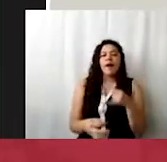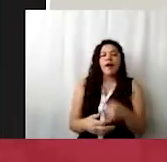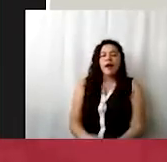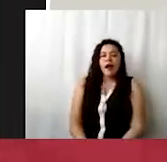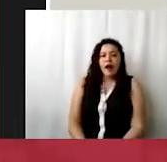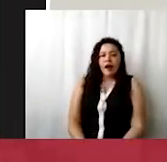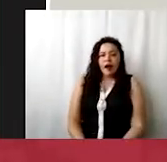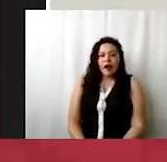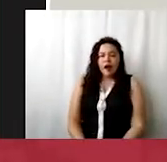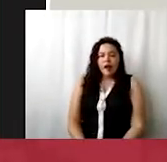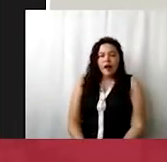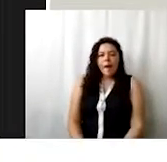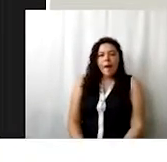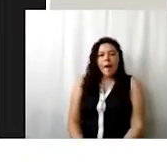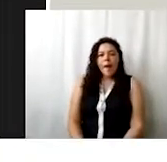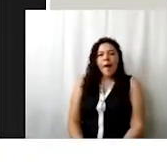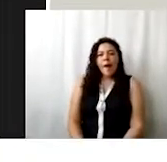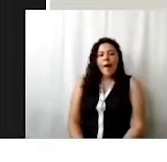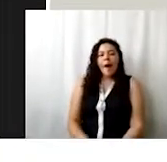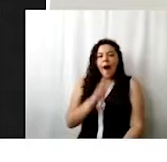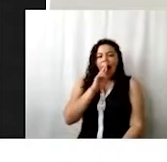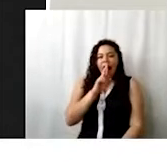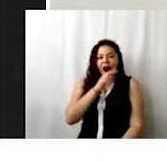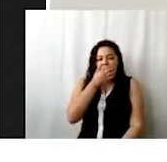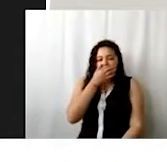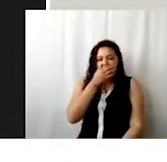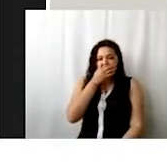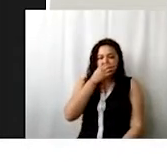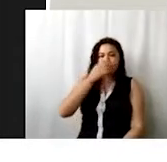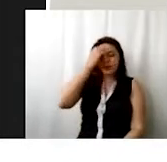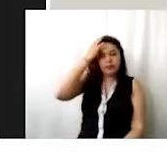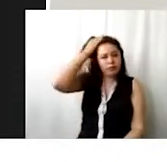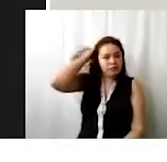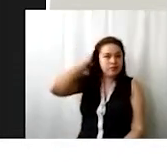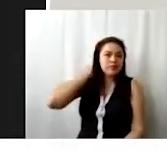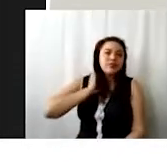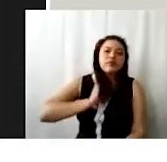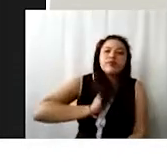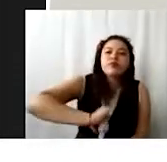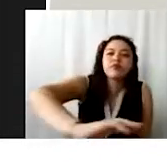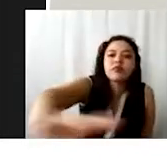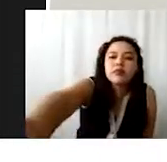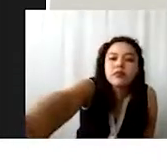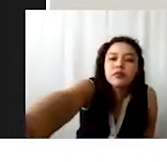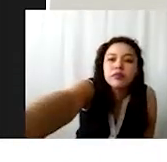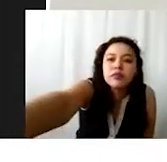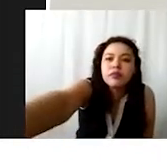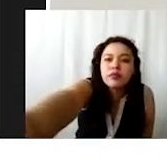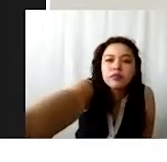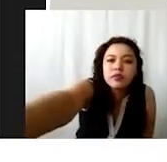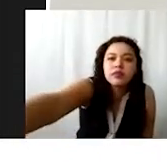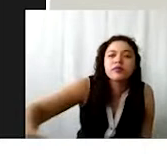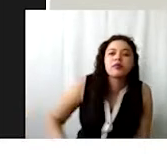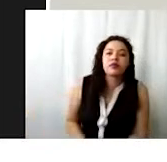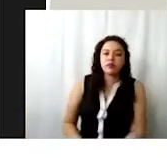comentarlos. ¿Ok? Vamos nuevamente a definir la parte de programa para que quede más claro. La parte de programa es